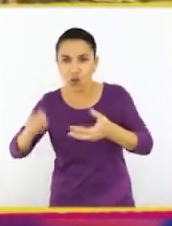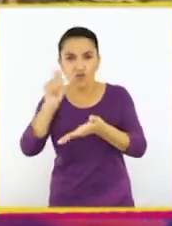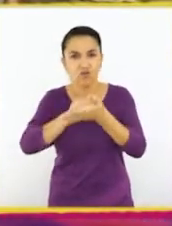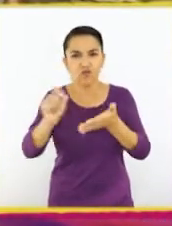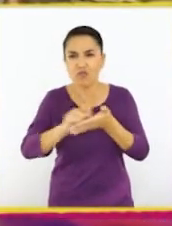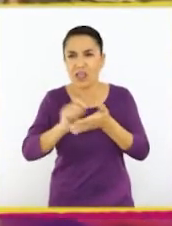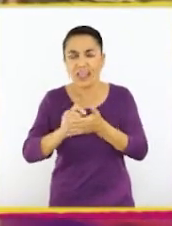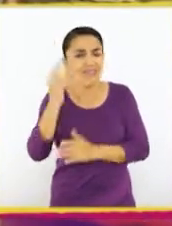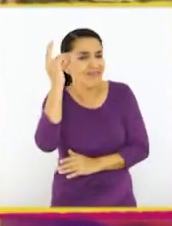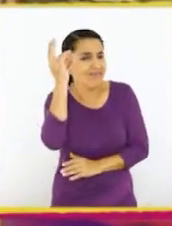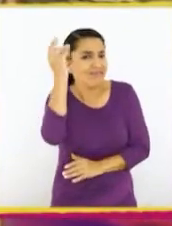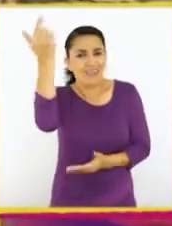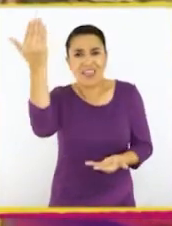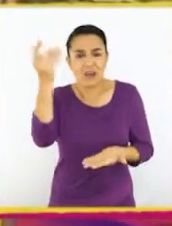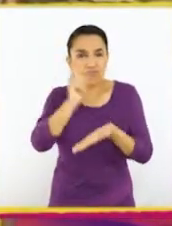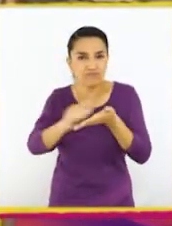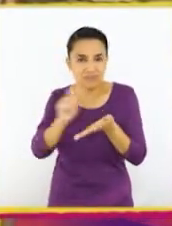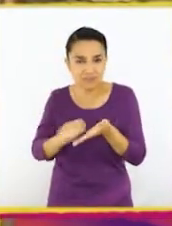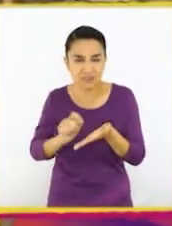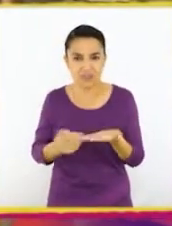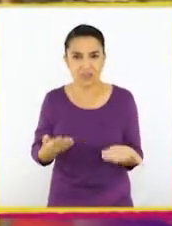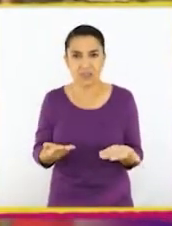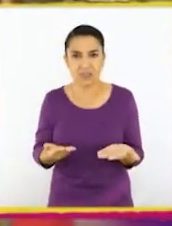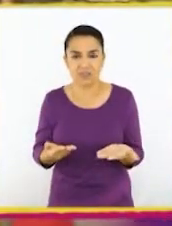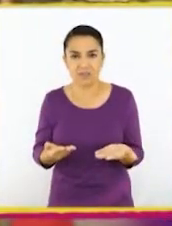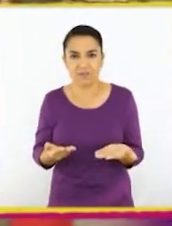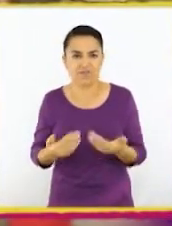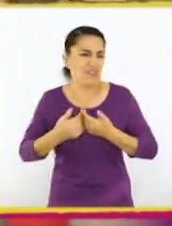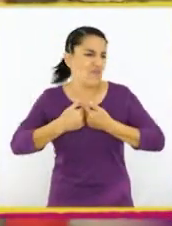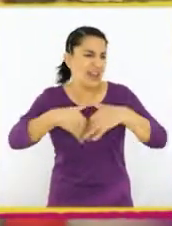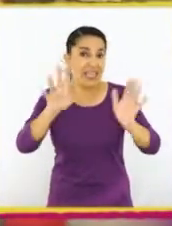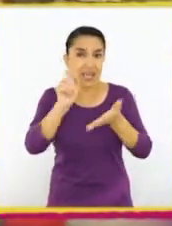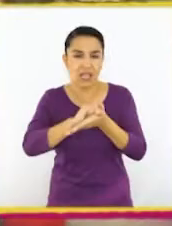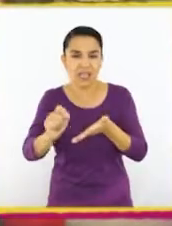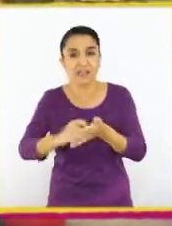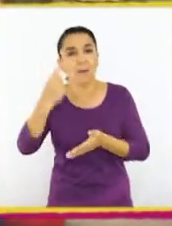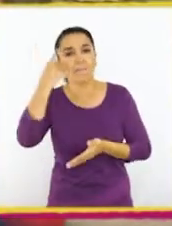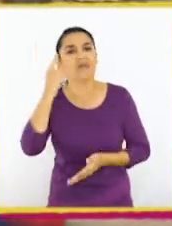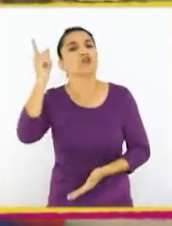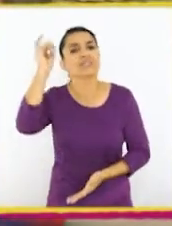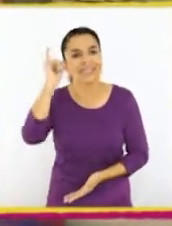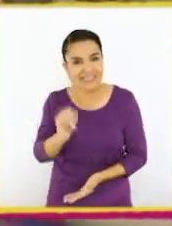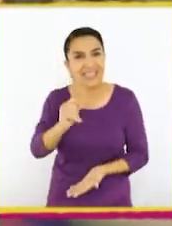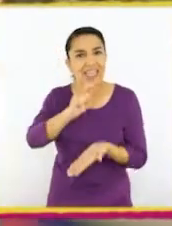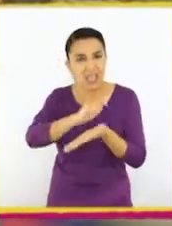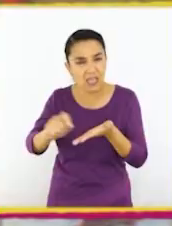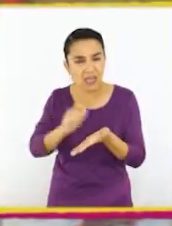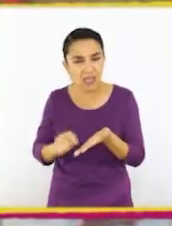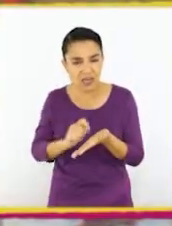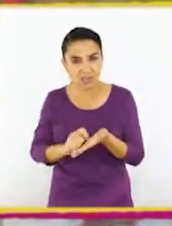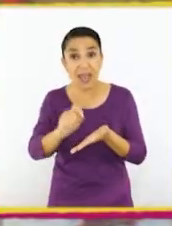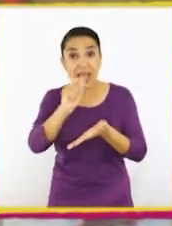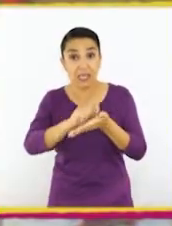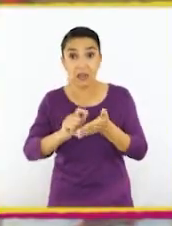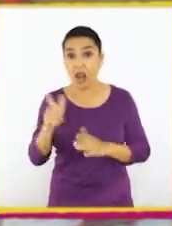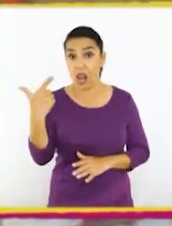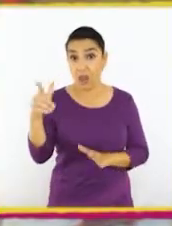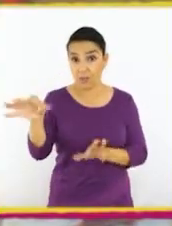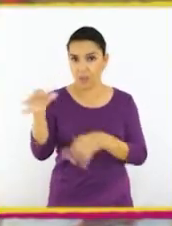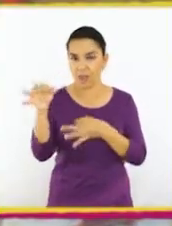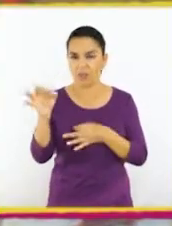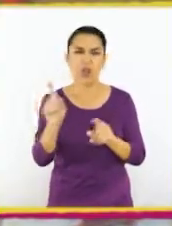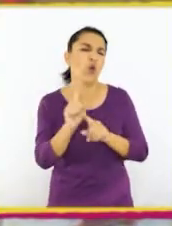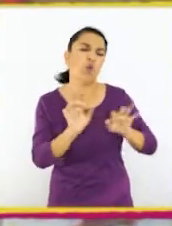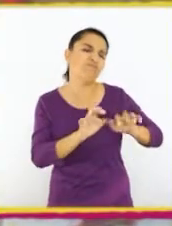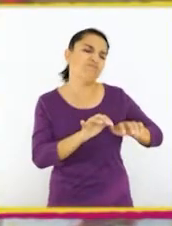lo que se les ocurra en el día. Lo que sea. Pero escriban. Y escriban con lápiz y